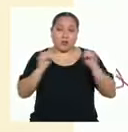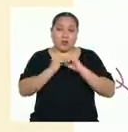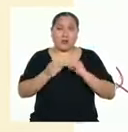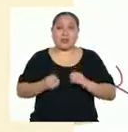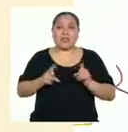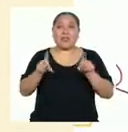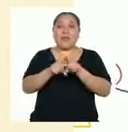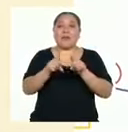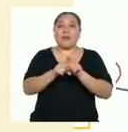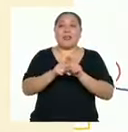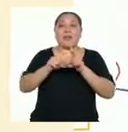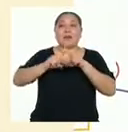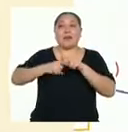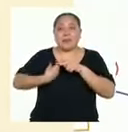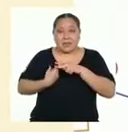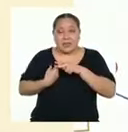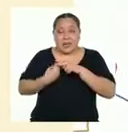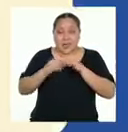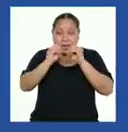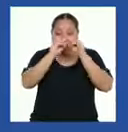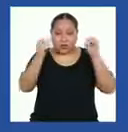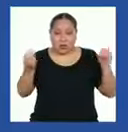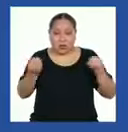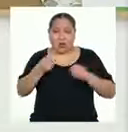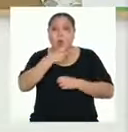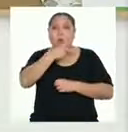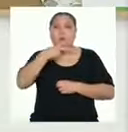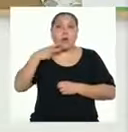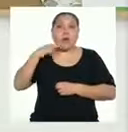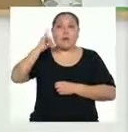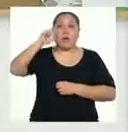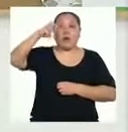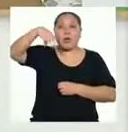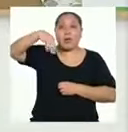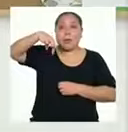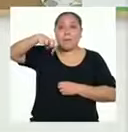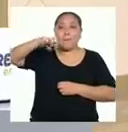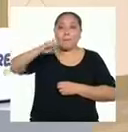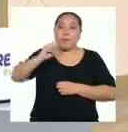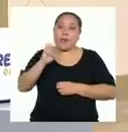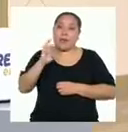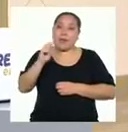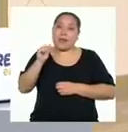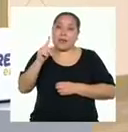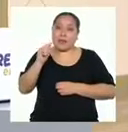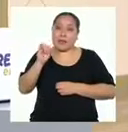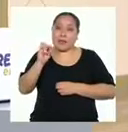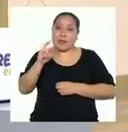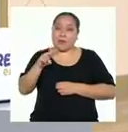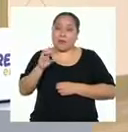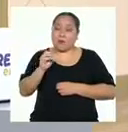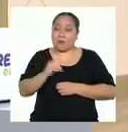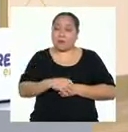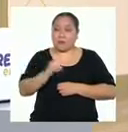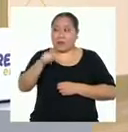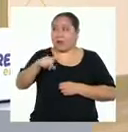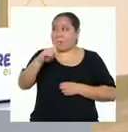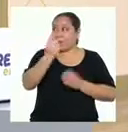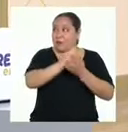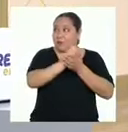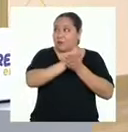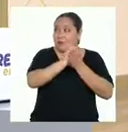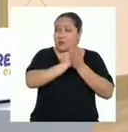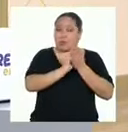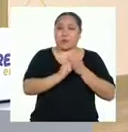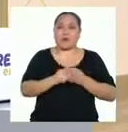iniciar los enunciados con un verbo en modo imperativo. ¡Excelente, Yanira! Para realizar este primer borrador, ha